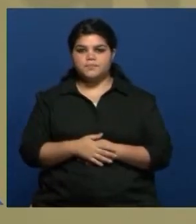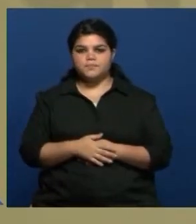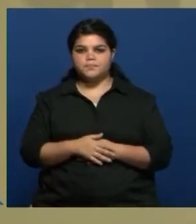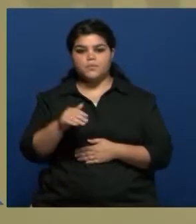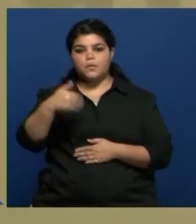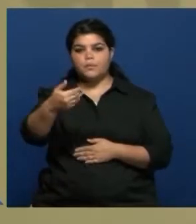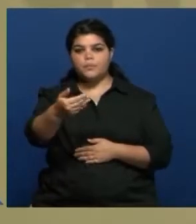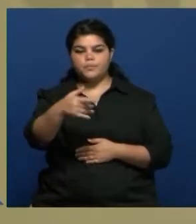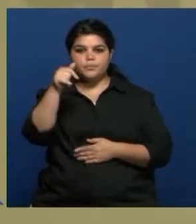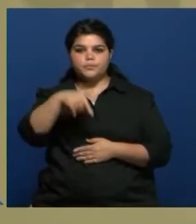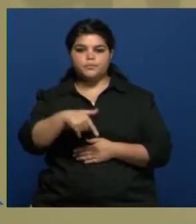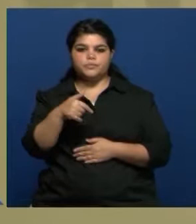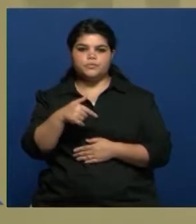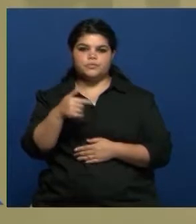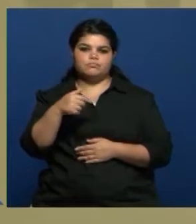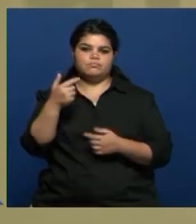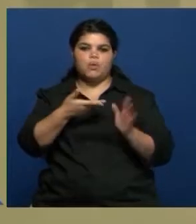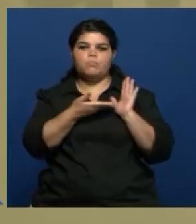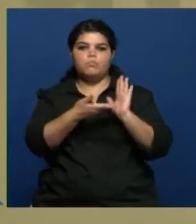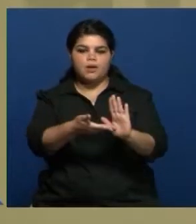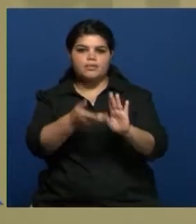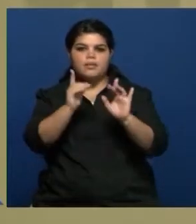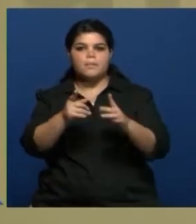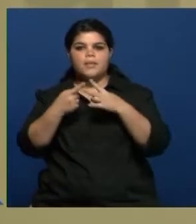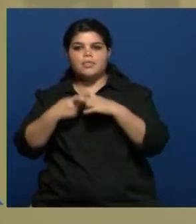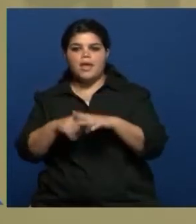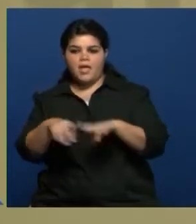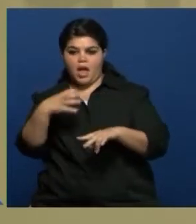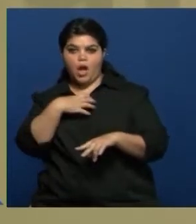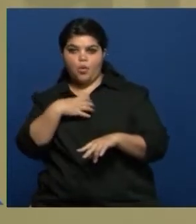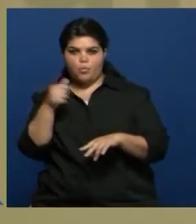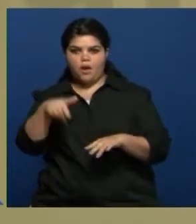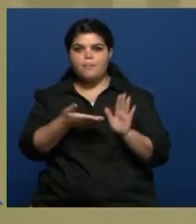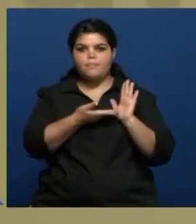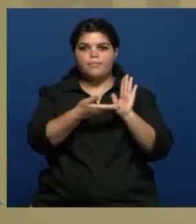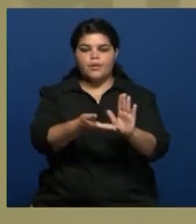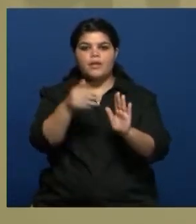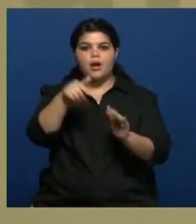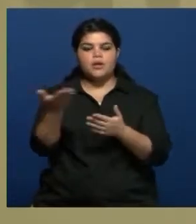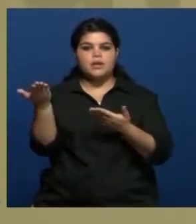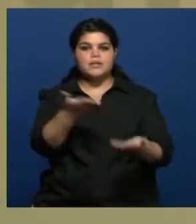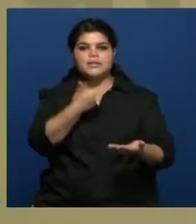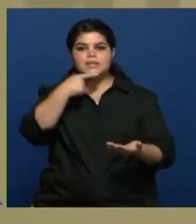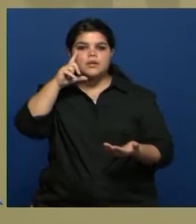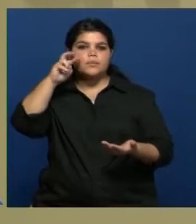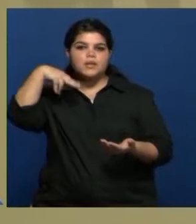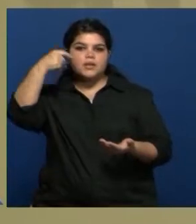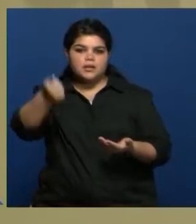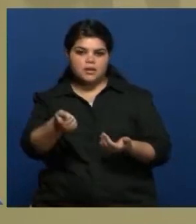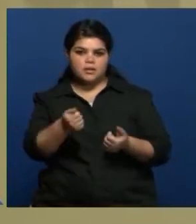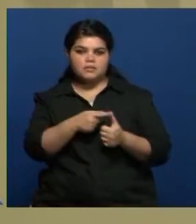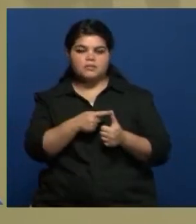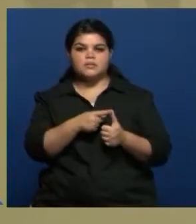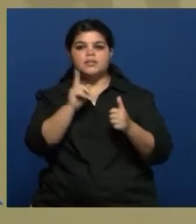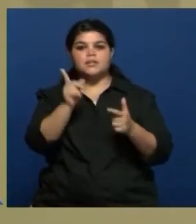a funciones desde los talleres que él tiene con sus alumnos. Tengo el gusto de presentar a Silvina Ormeño y